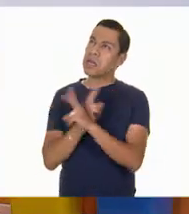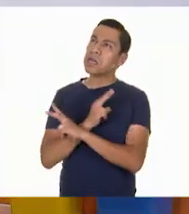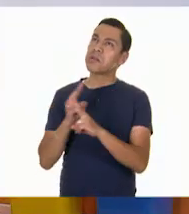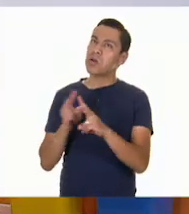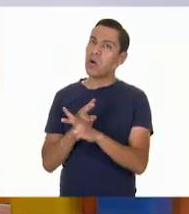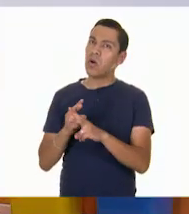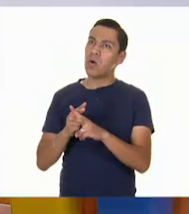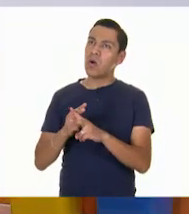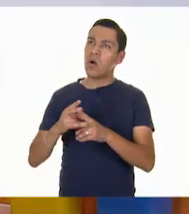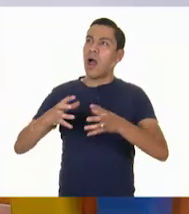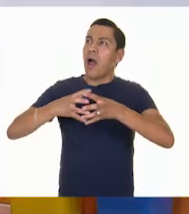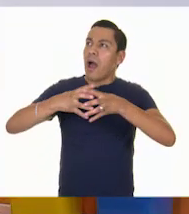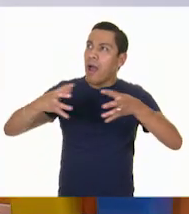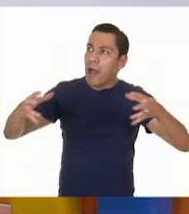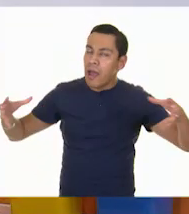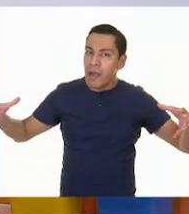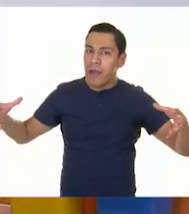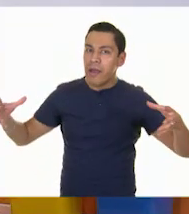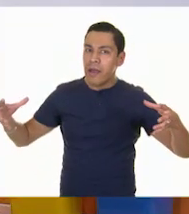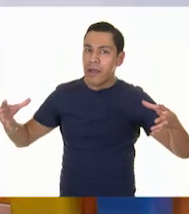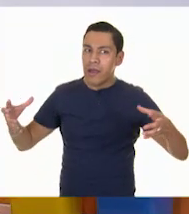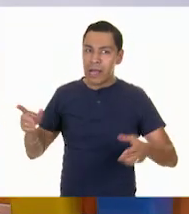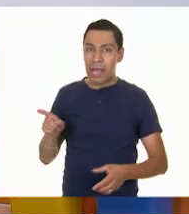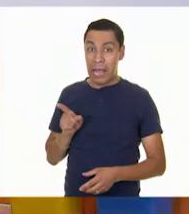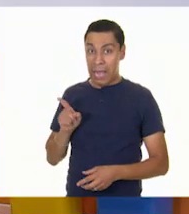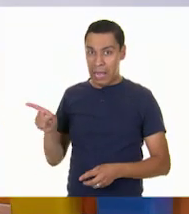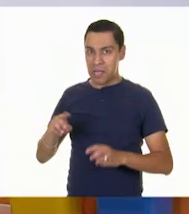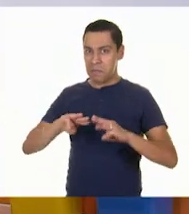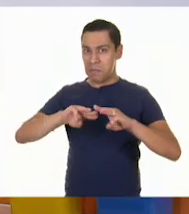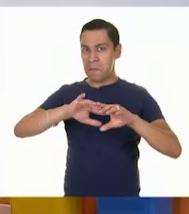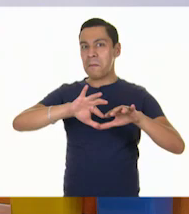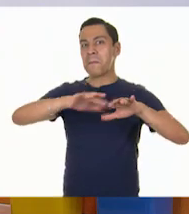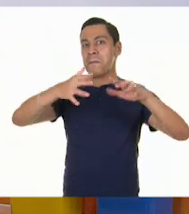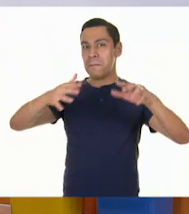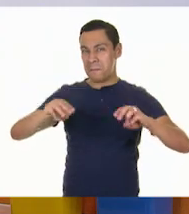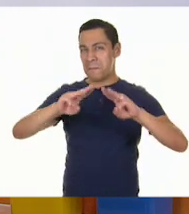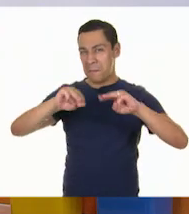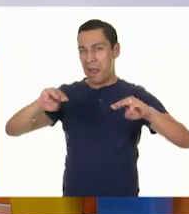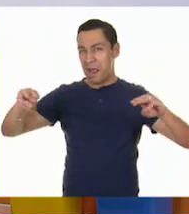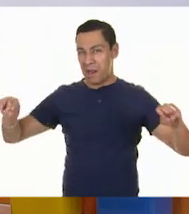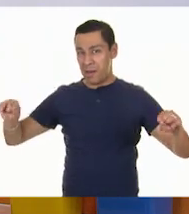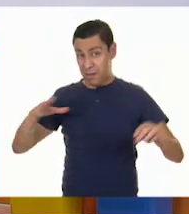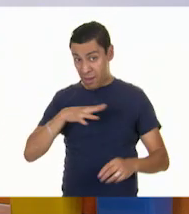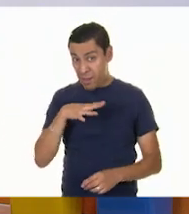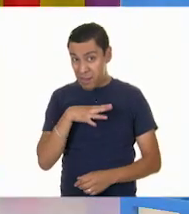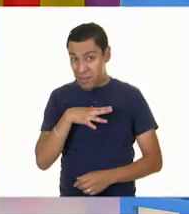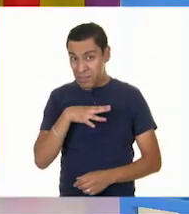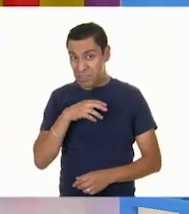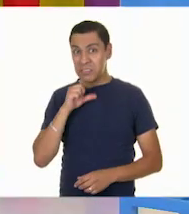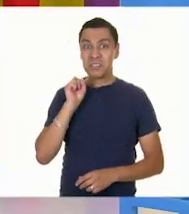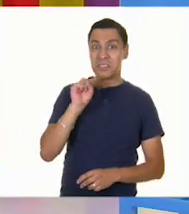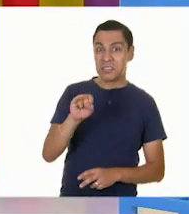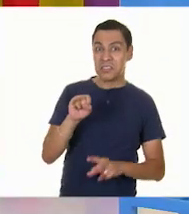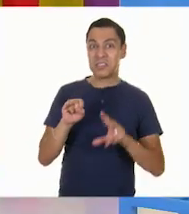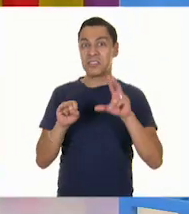En las costas habrá esas dos cosas, no lo sé. ¿Qué te parece si vamos a ver un dibujo de